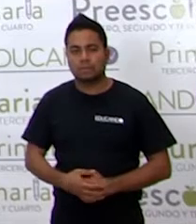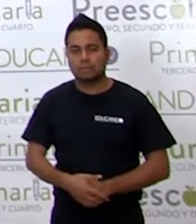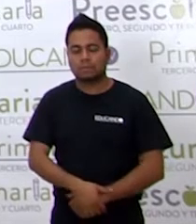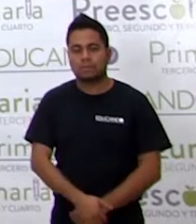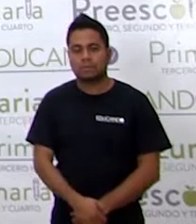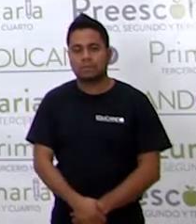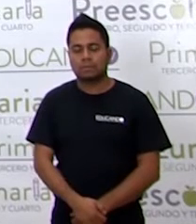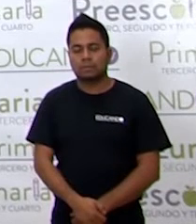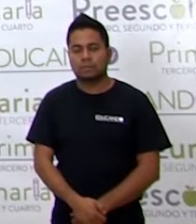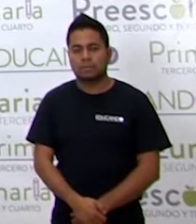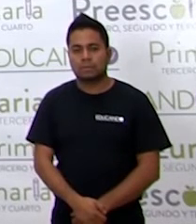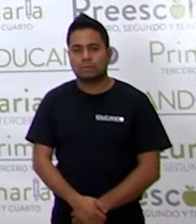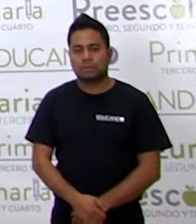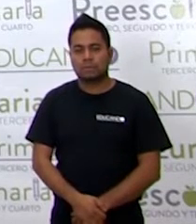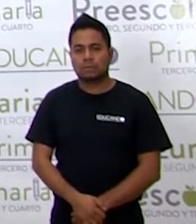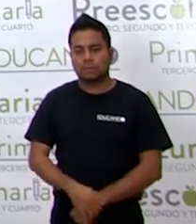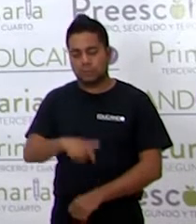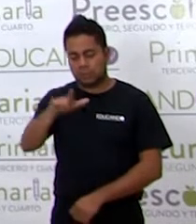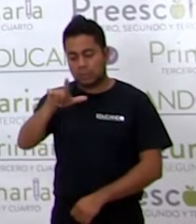Los